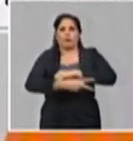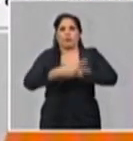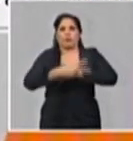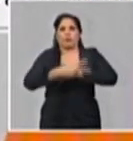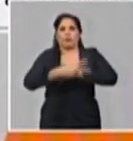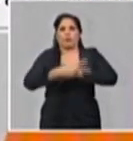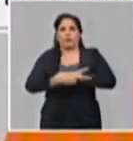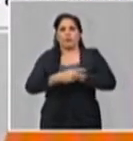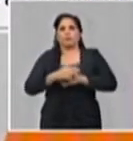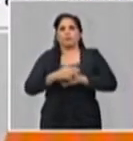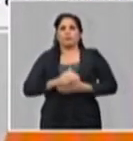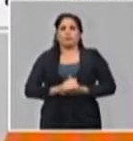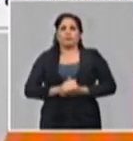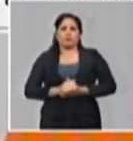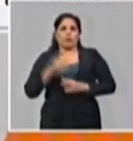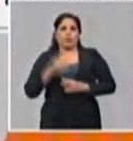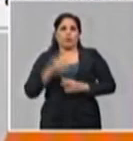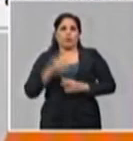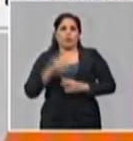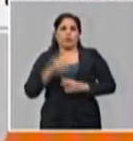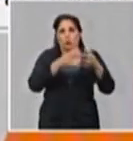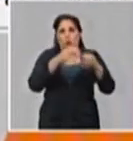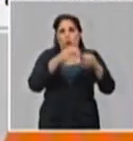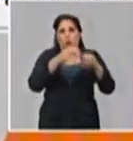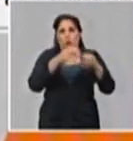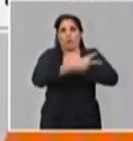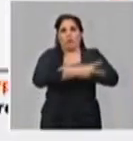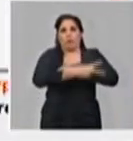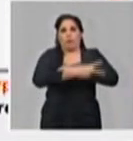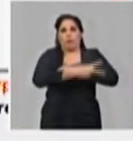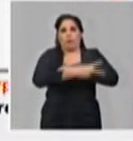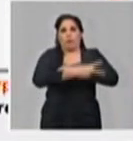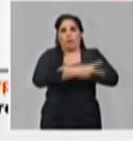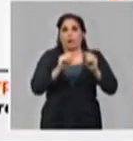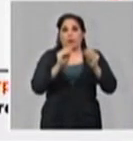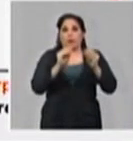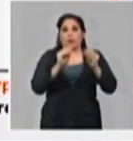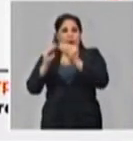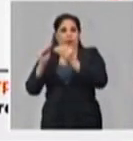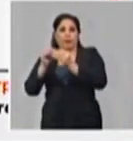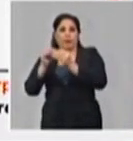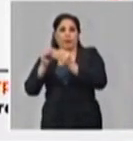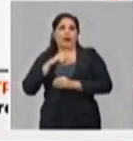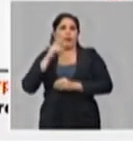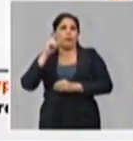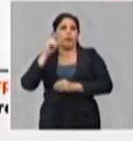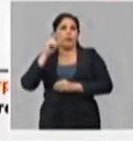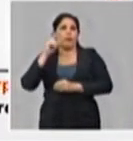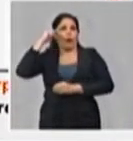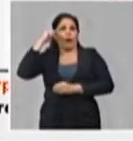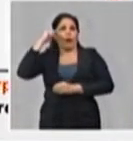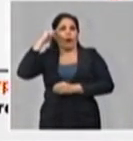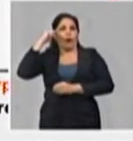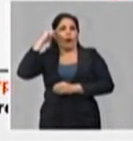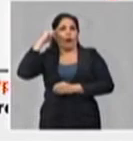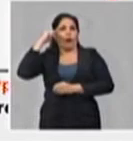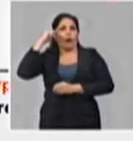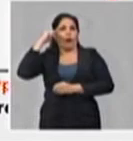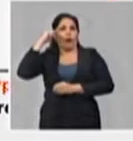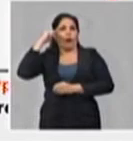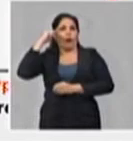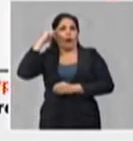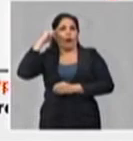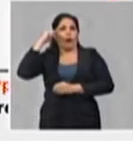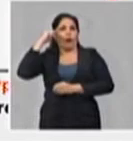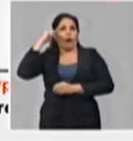Marca la diferencia otro grupo de países que tienen una gran transmisión, estamos hablando de Corea del Sur, de Italia, Italia, como